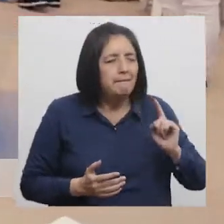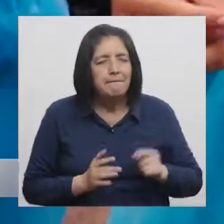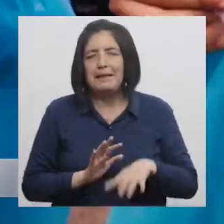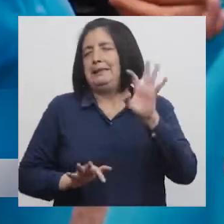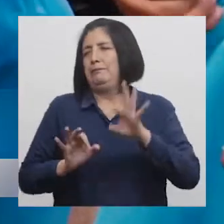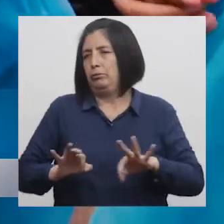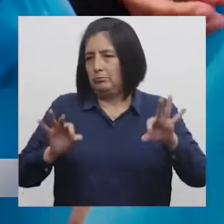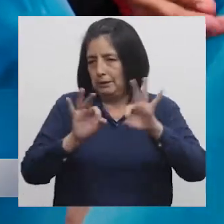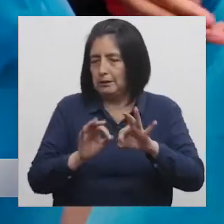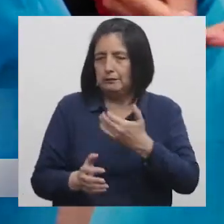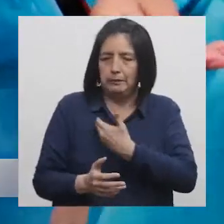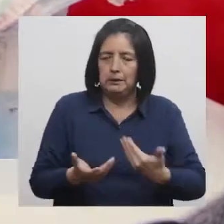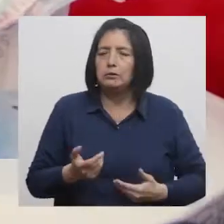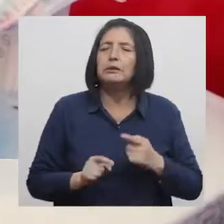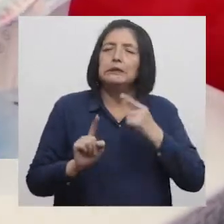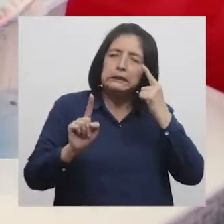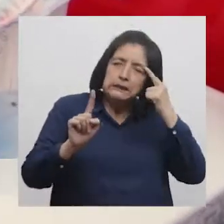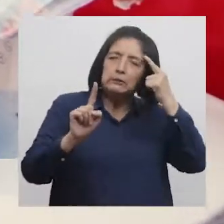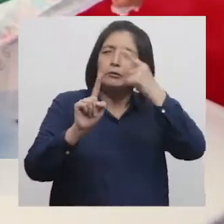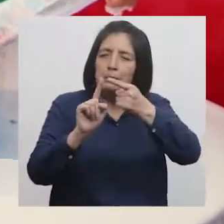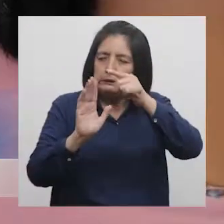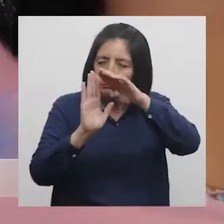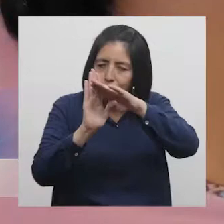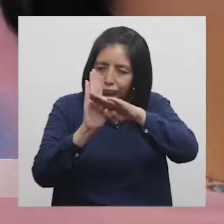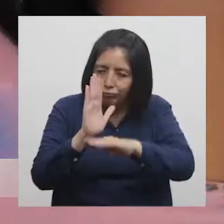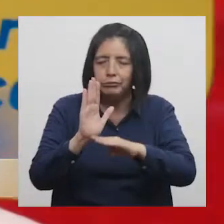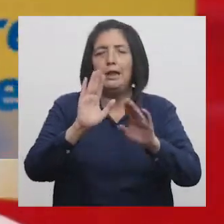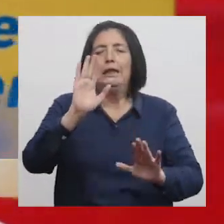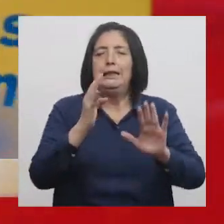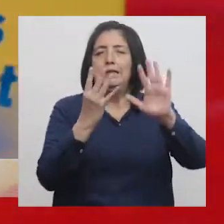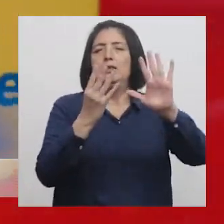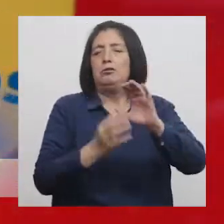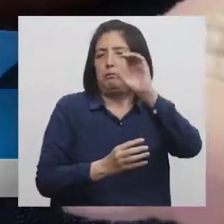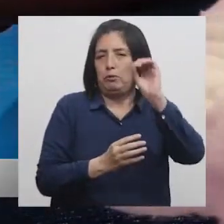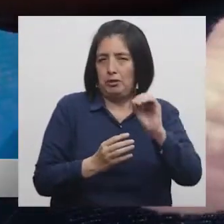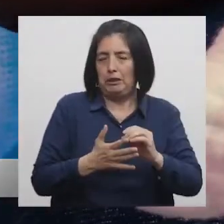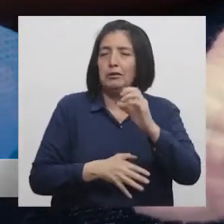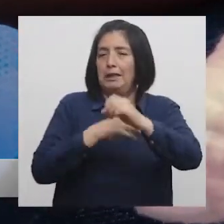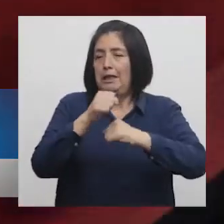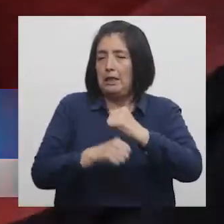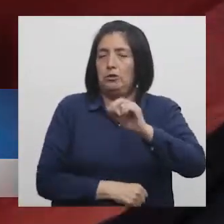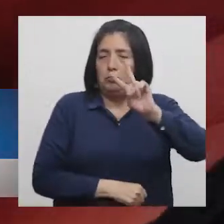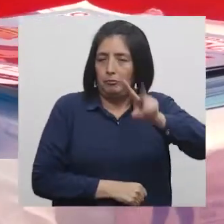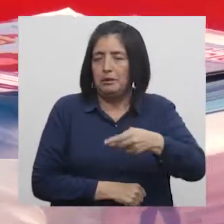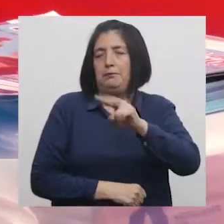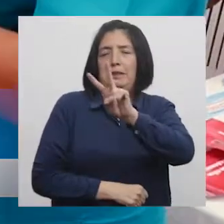gobierno Que se ha propuesto disminuirla al 19% al año 2021